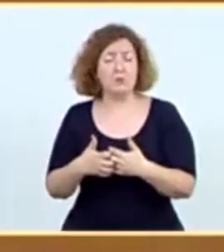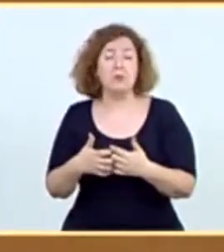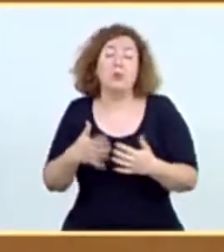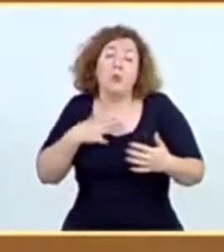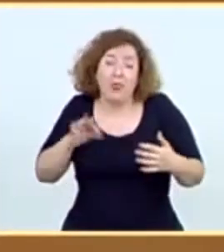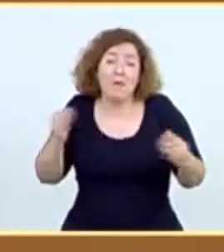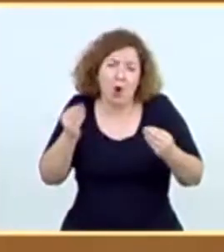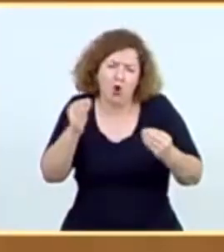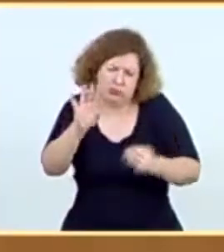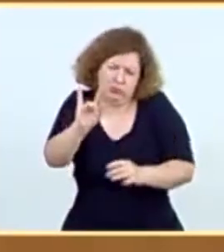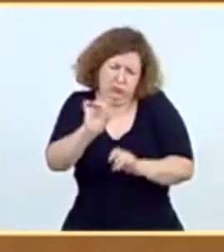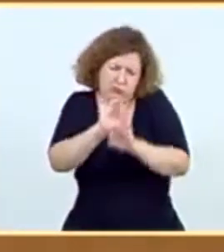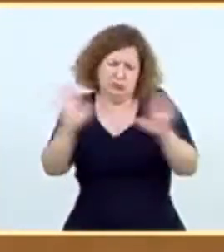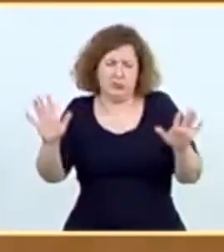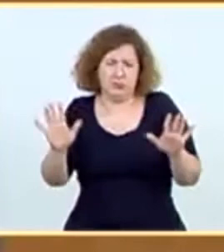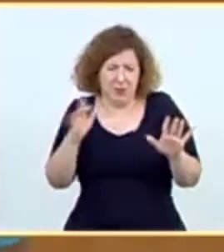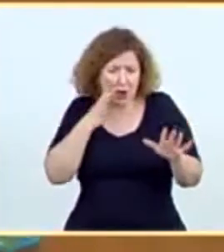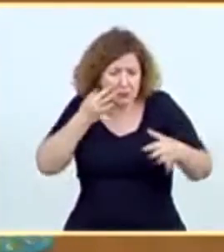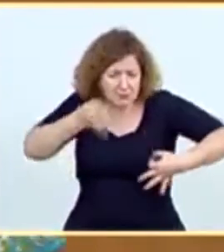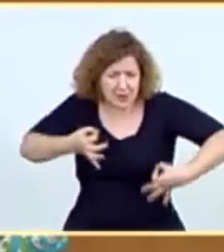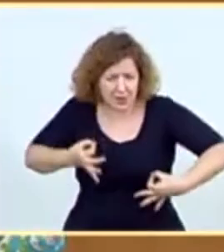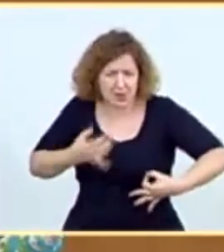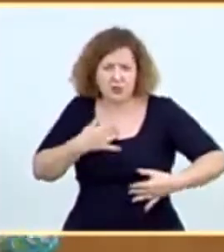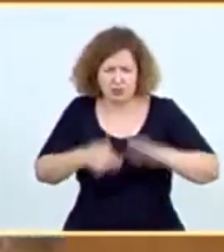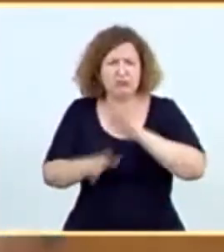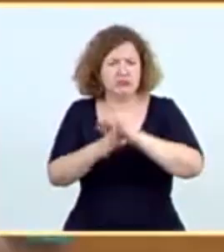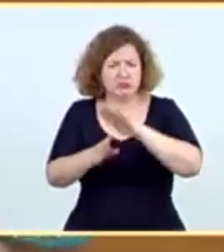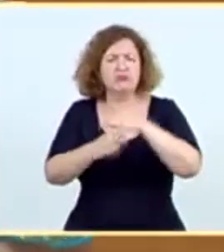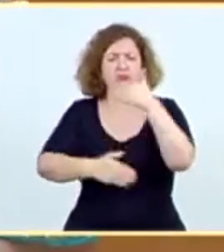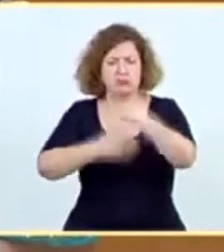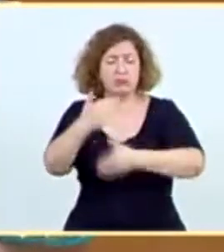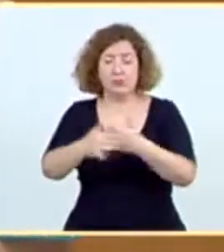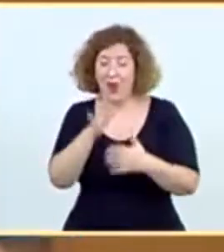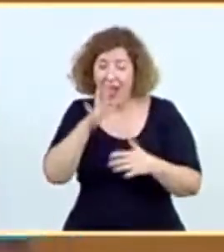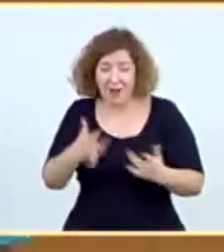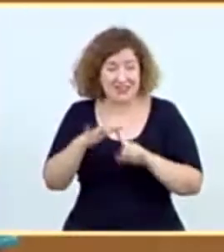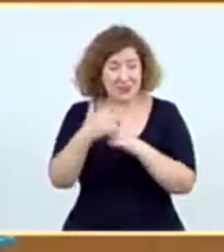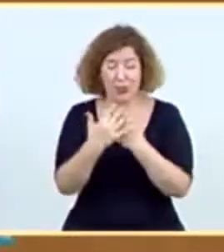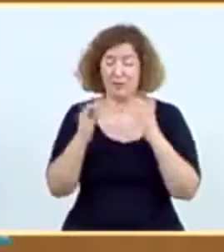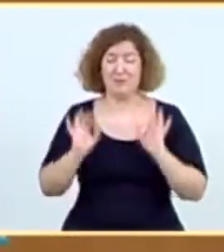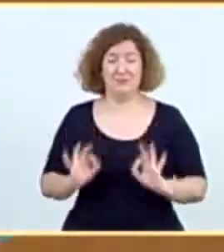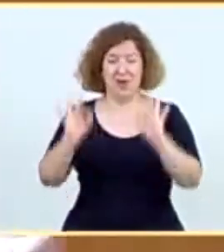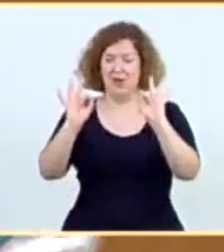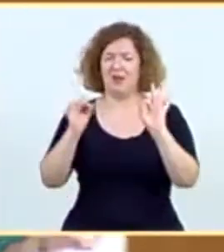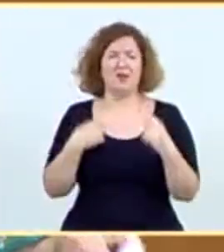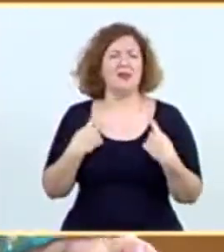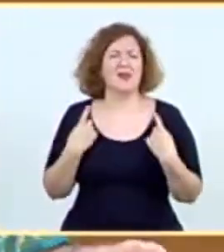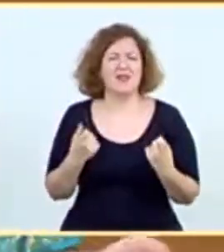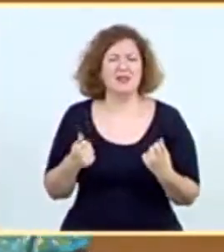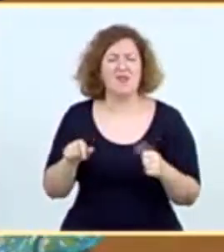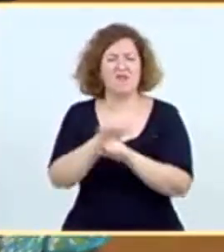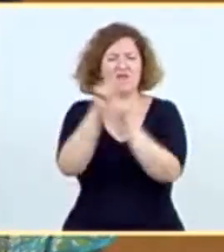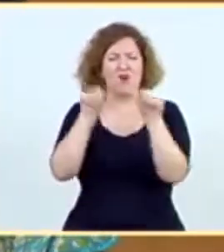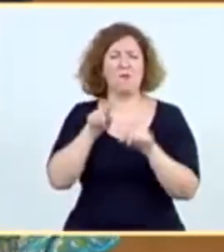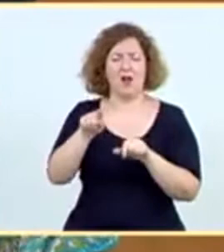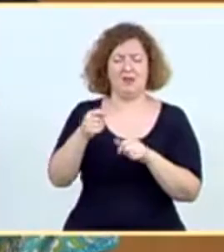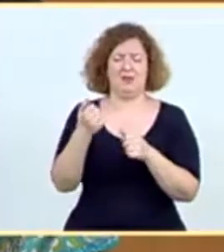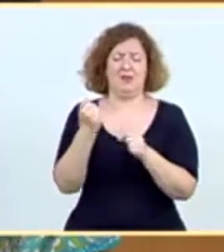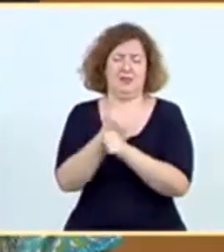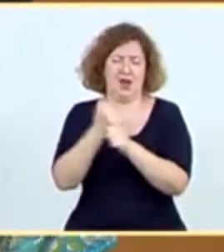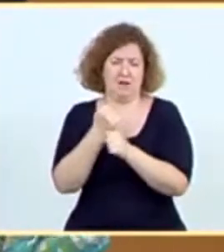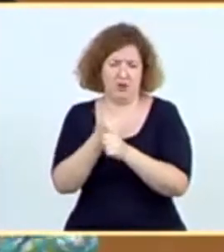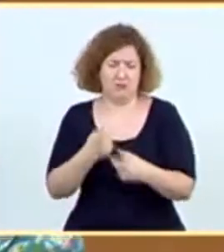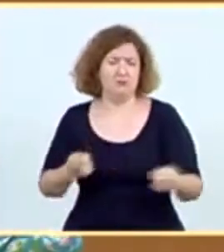pero ha sido una realidad y lo va a seguir siendo, porque ahora especialmente necesitamos más de ese modelo. Señorías,